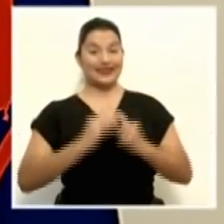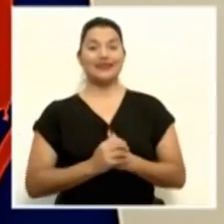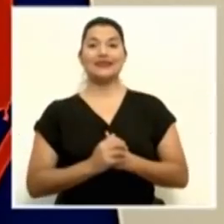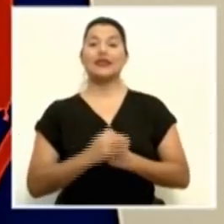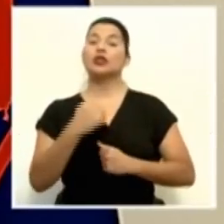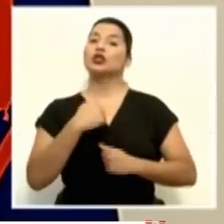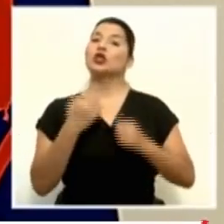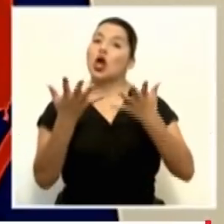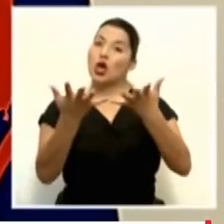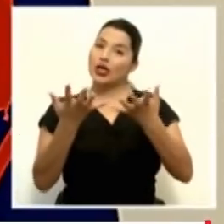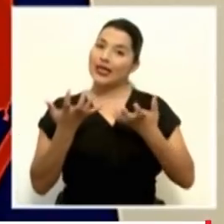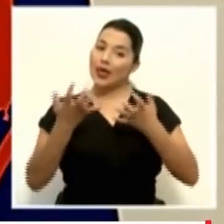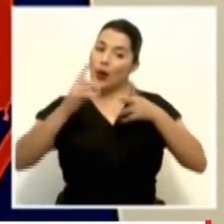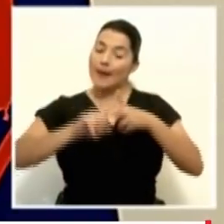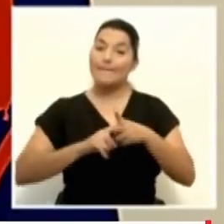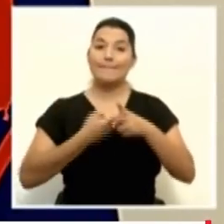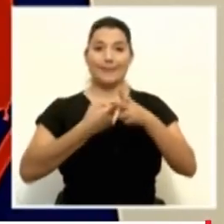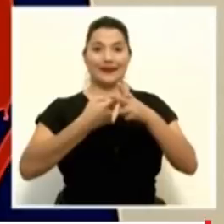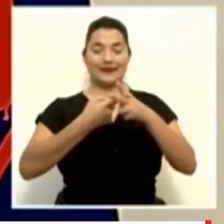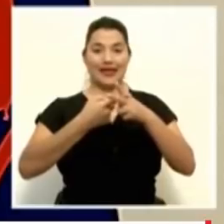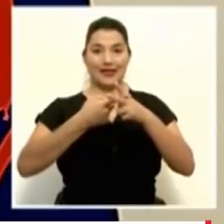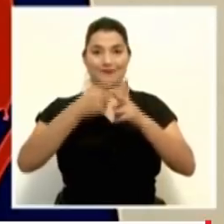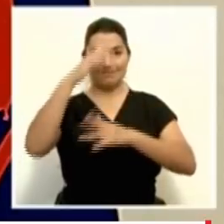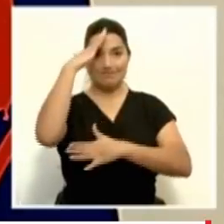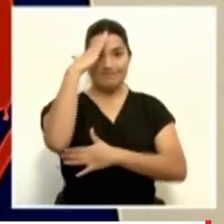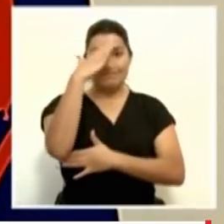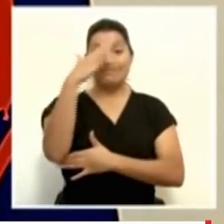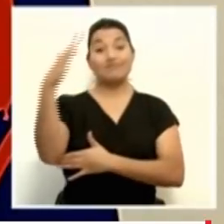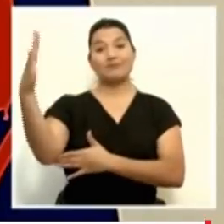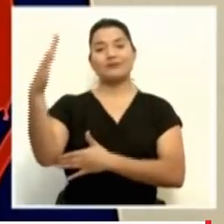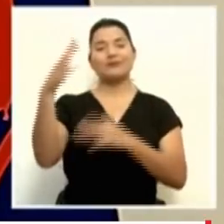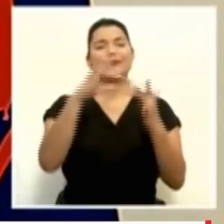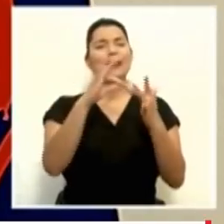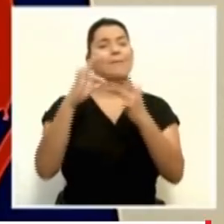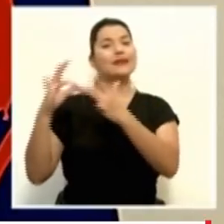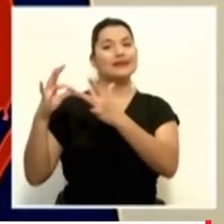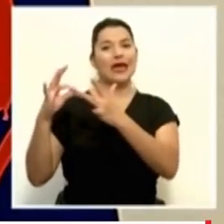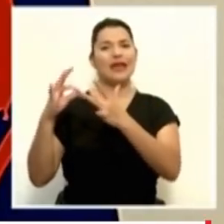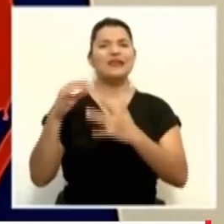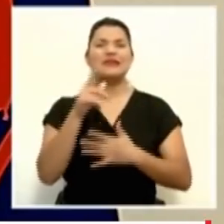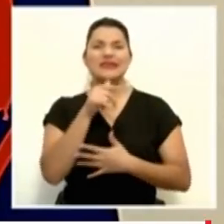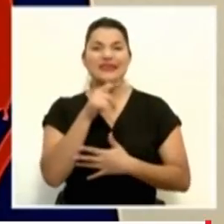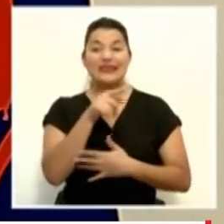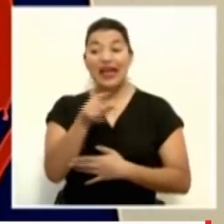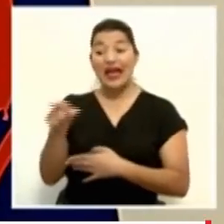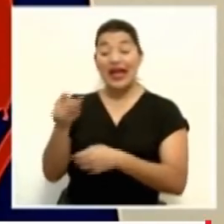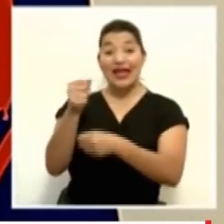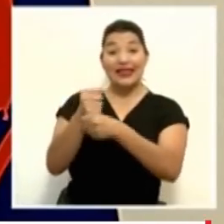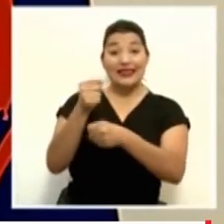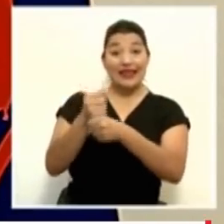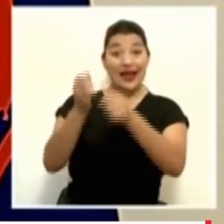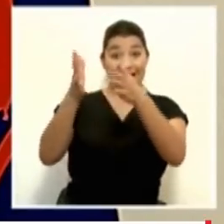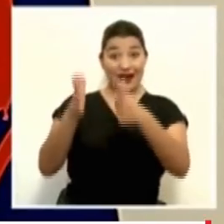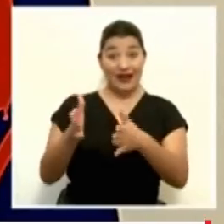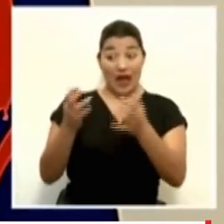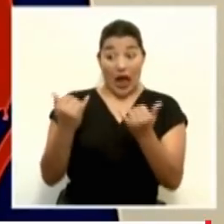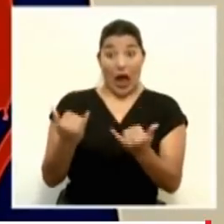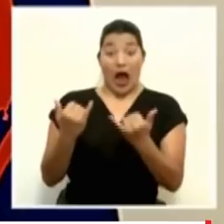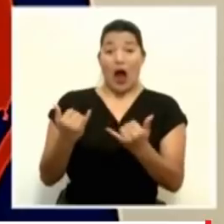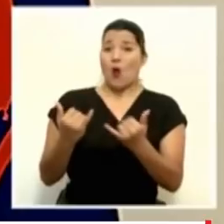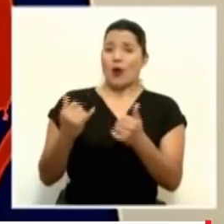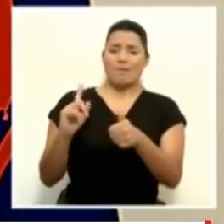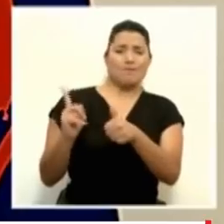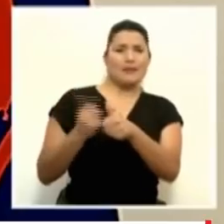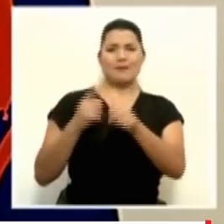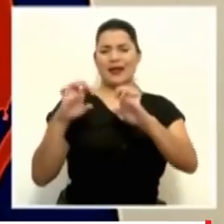Quiero empezar enviando un especial saludo a todo el personal que está en la primera línea de